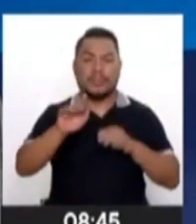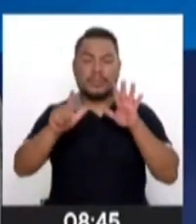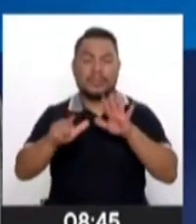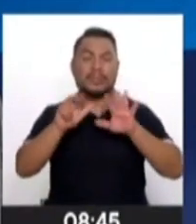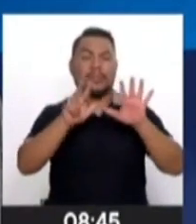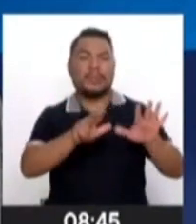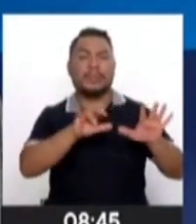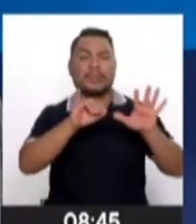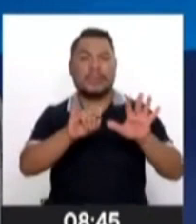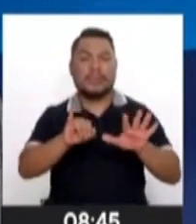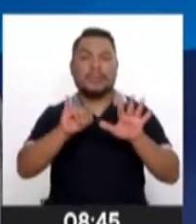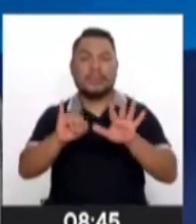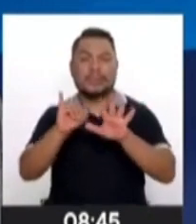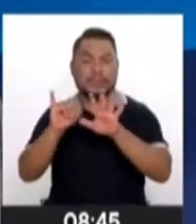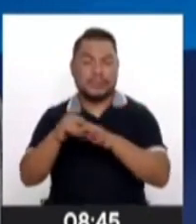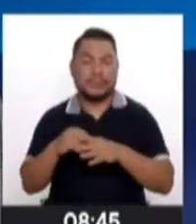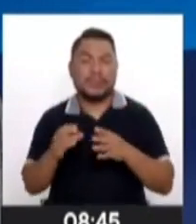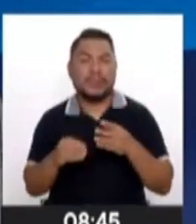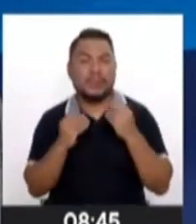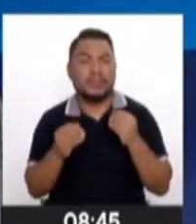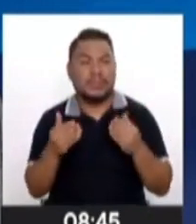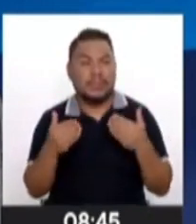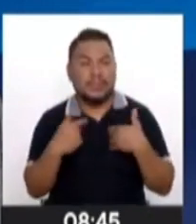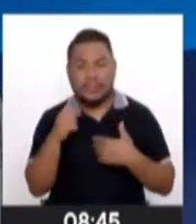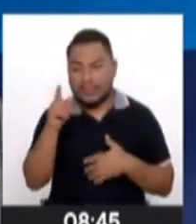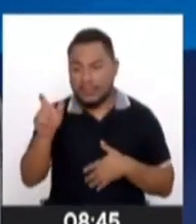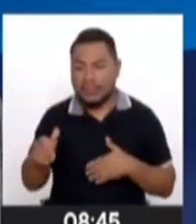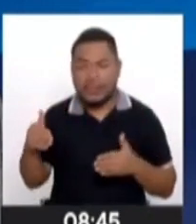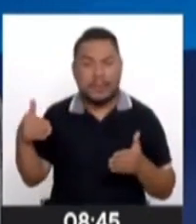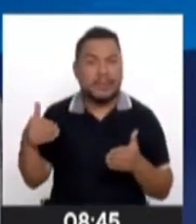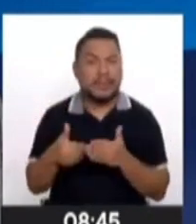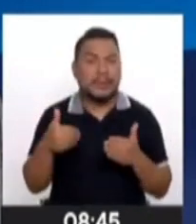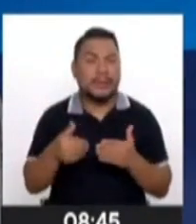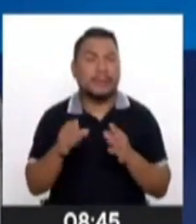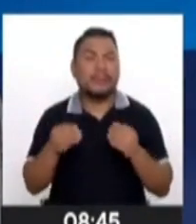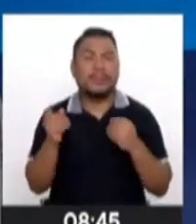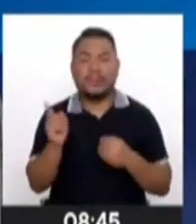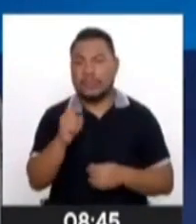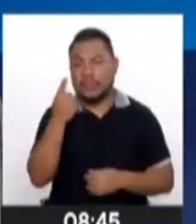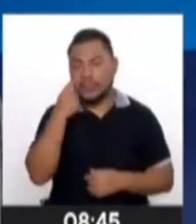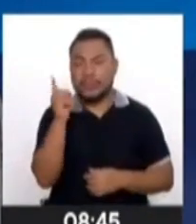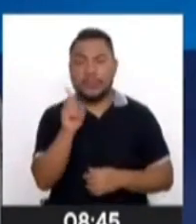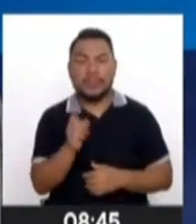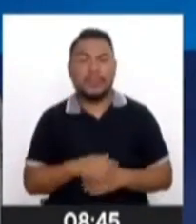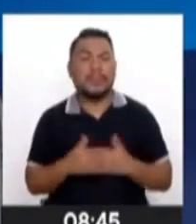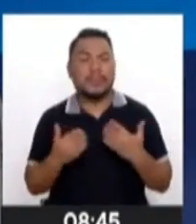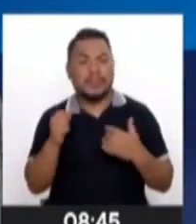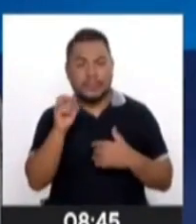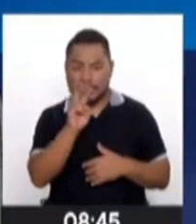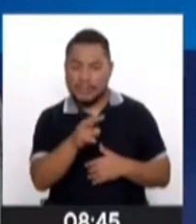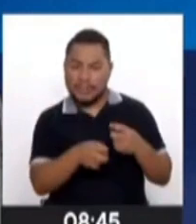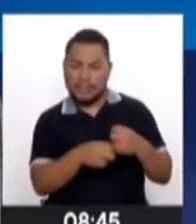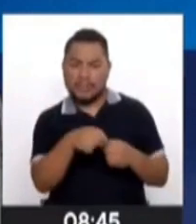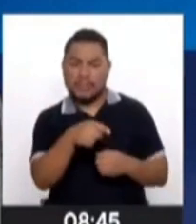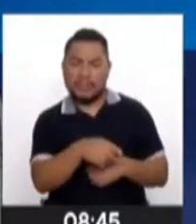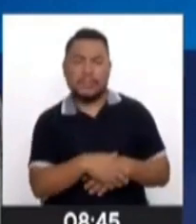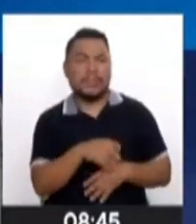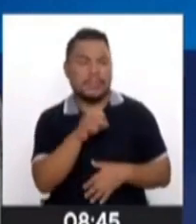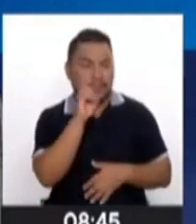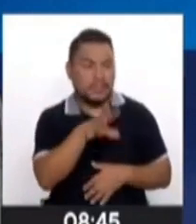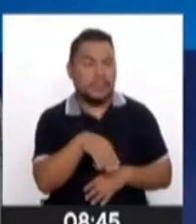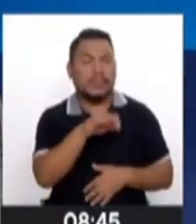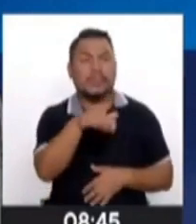447-8666. ¿Por qué? Porque puedes tener una persona cercana, una persona que no conoces y ves que está teniendo problemas y decirle,